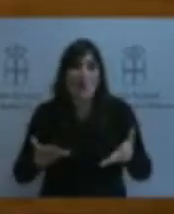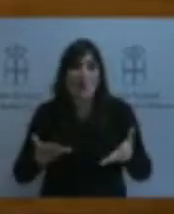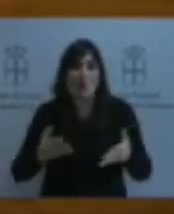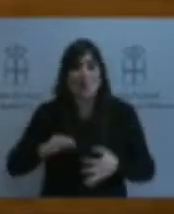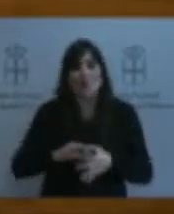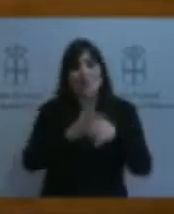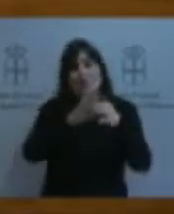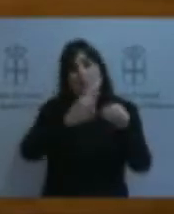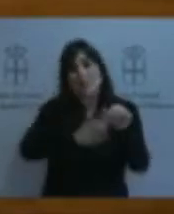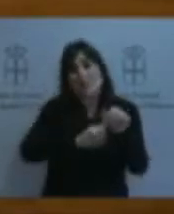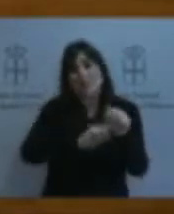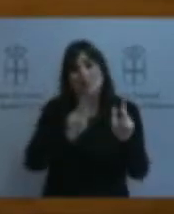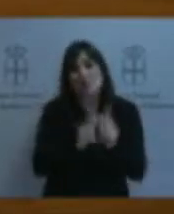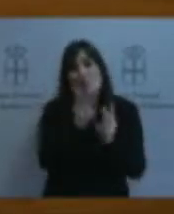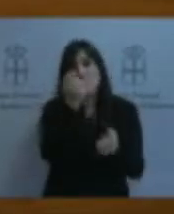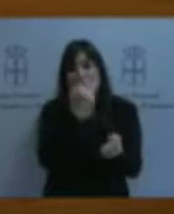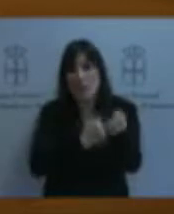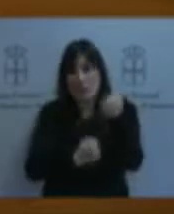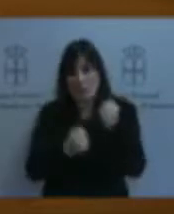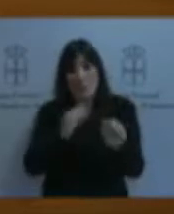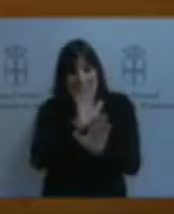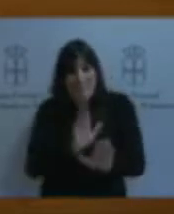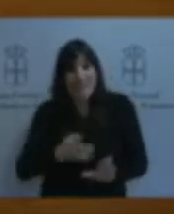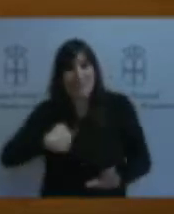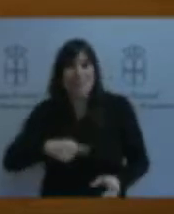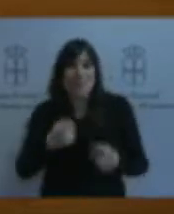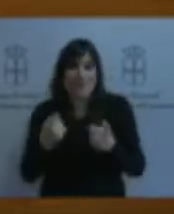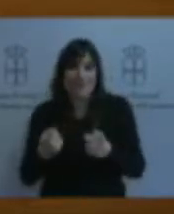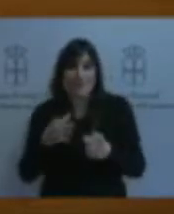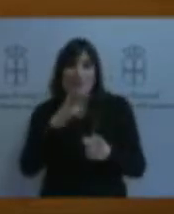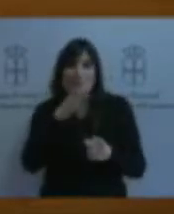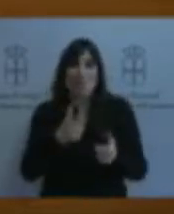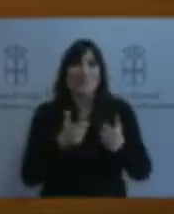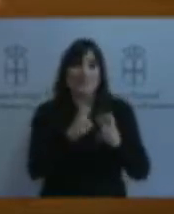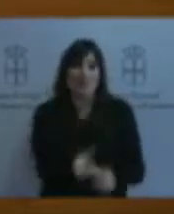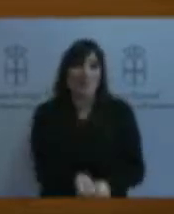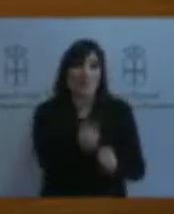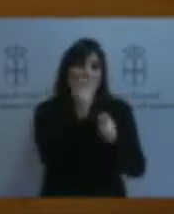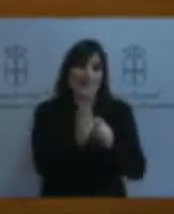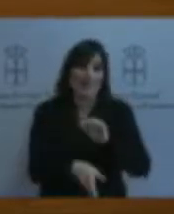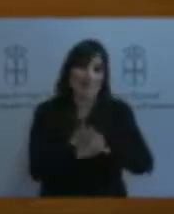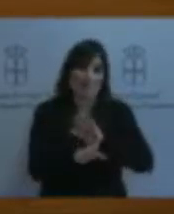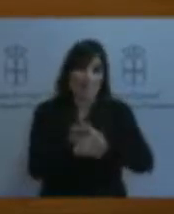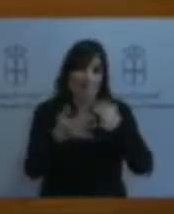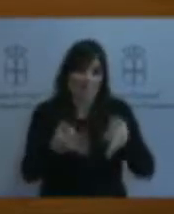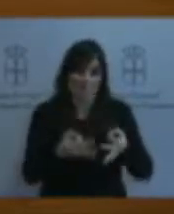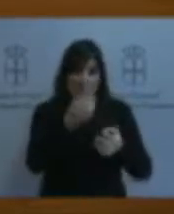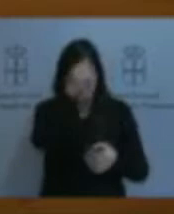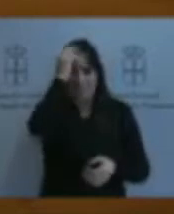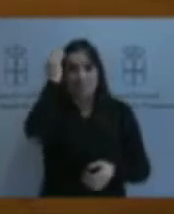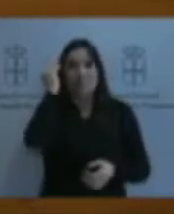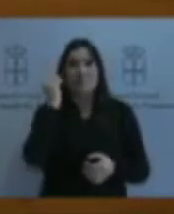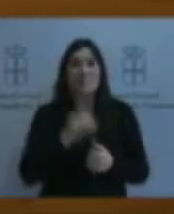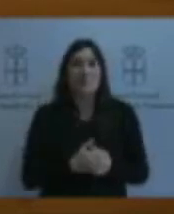que necesitamos para mantener el sector pesquero asturiano. El consumo, por otra parte, de productos del mar